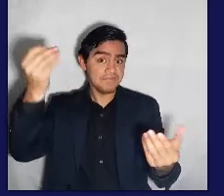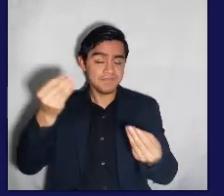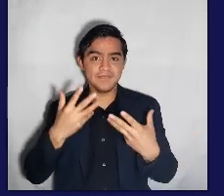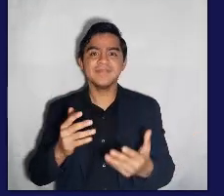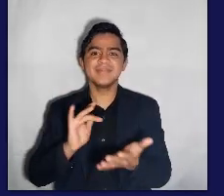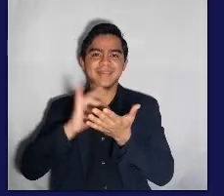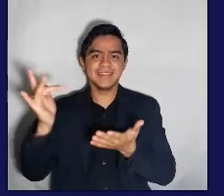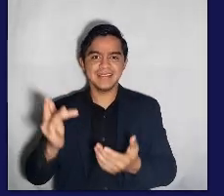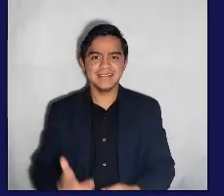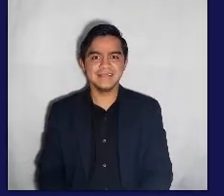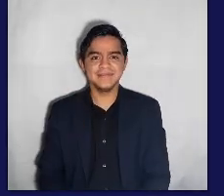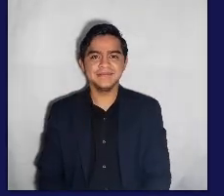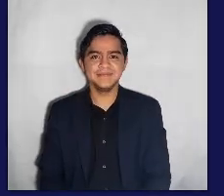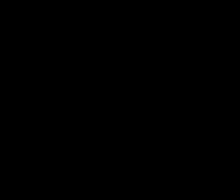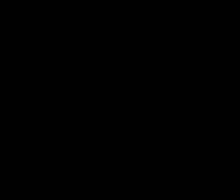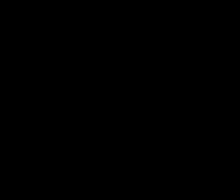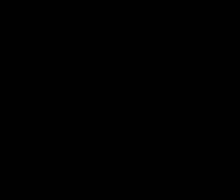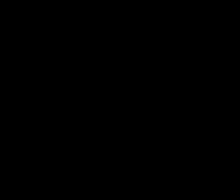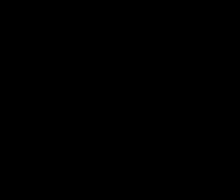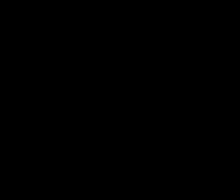cruce por la mente. Gracias.